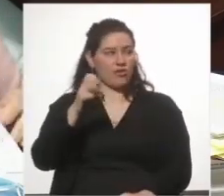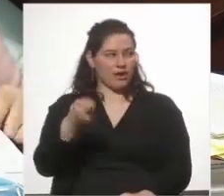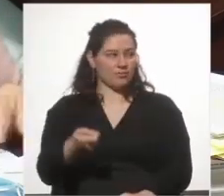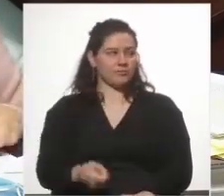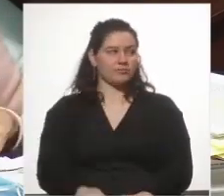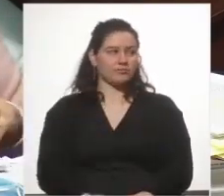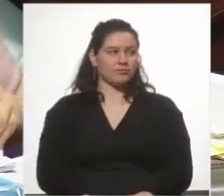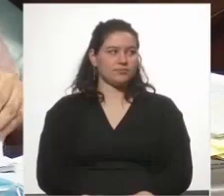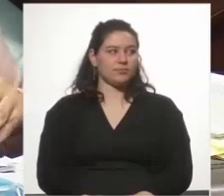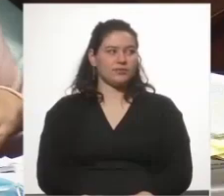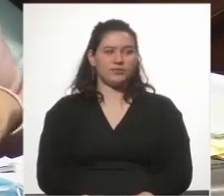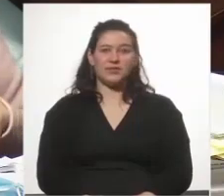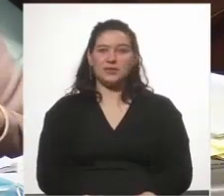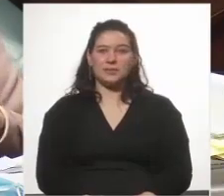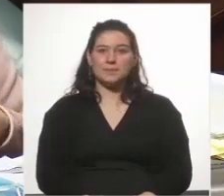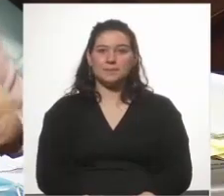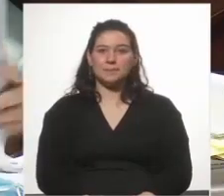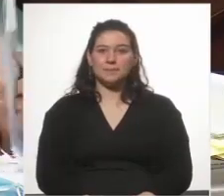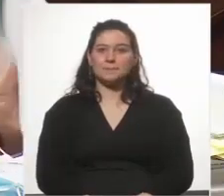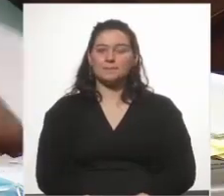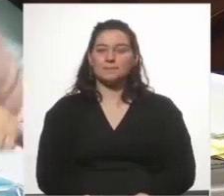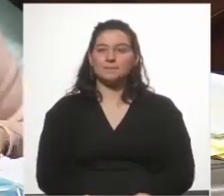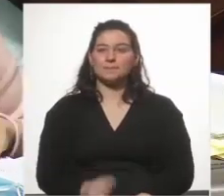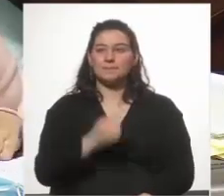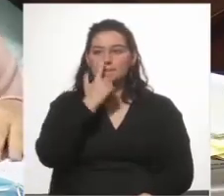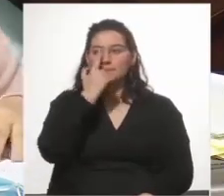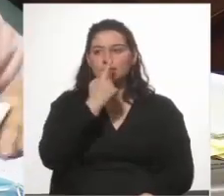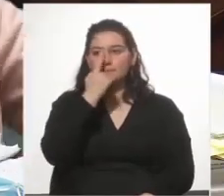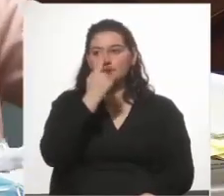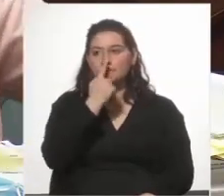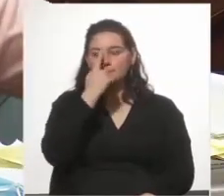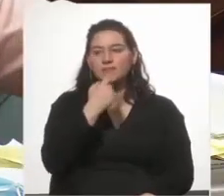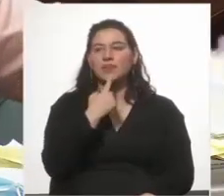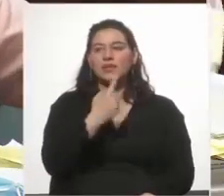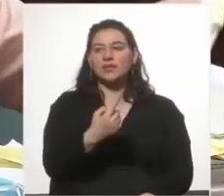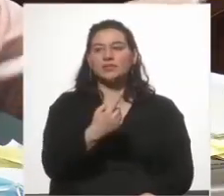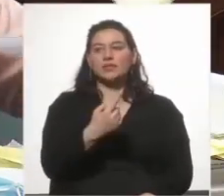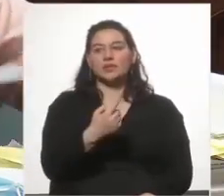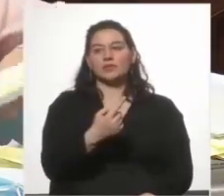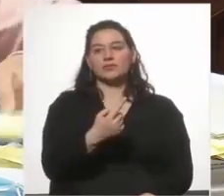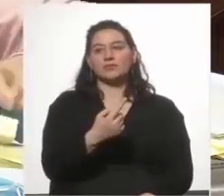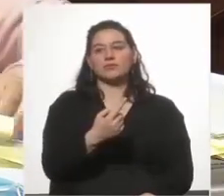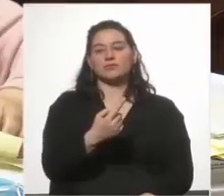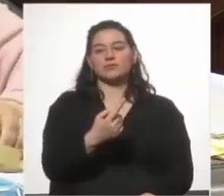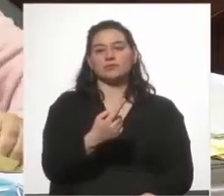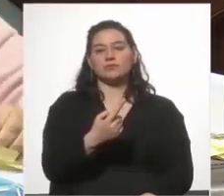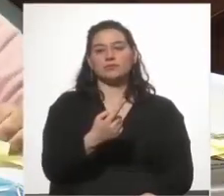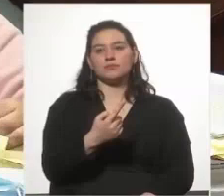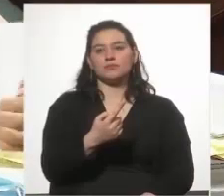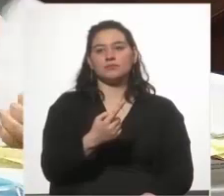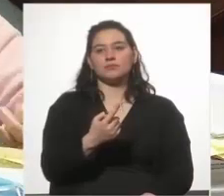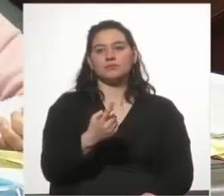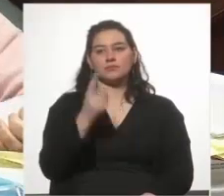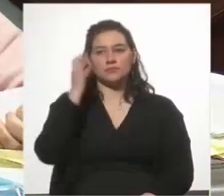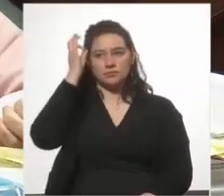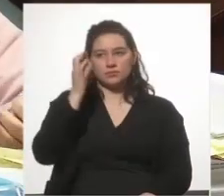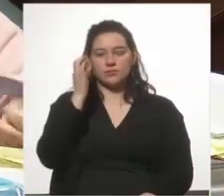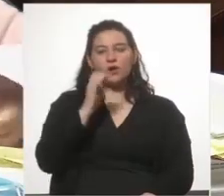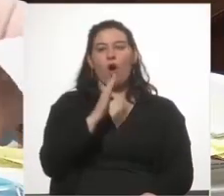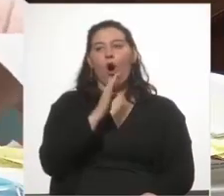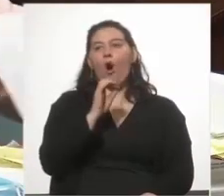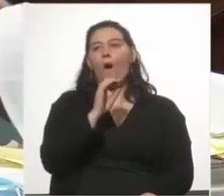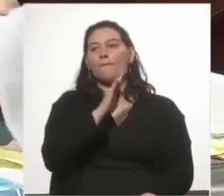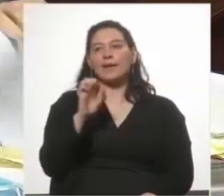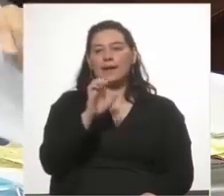Muy interesante lo que dice el entonces senador Ope Pasqué,